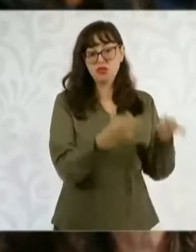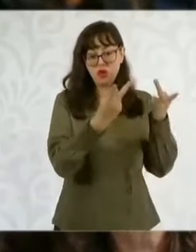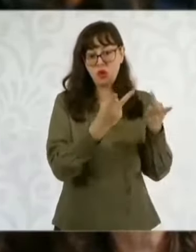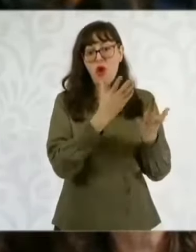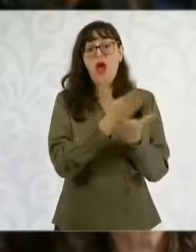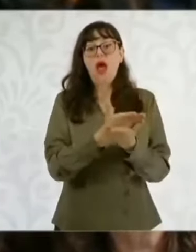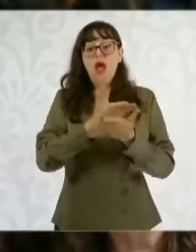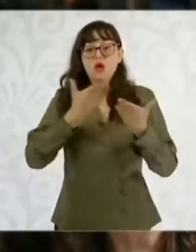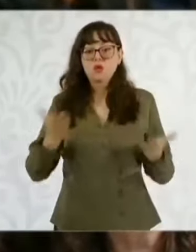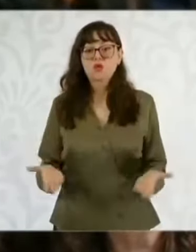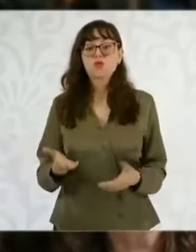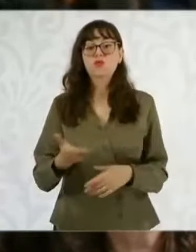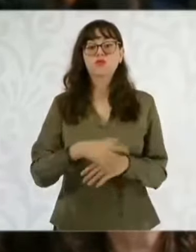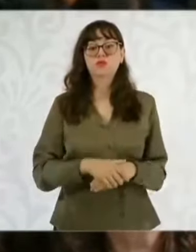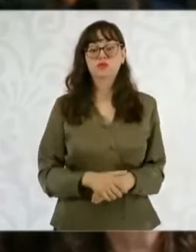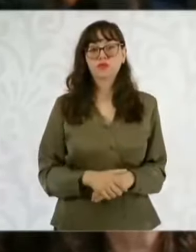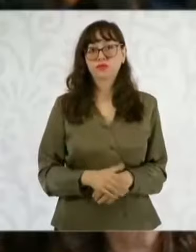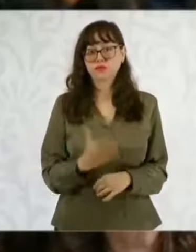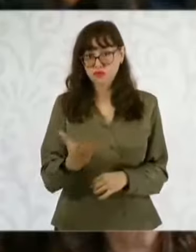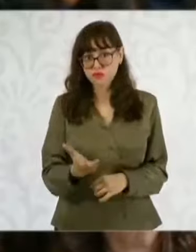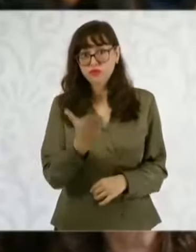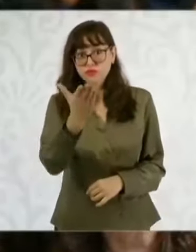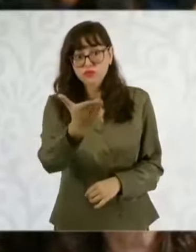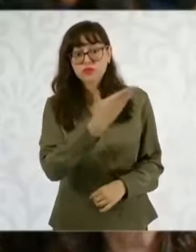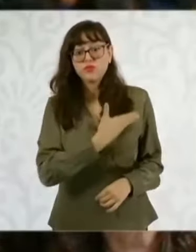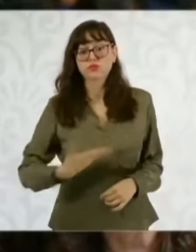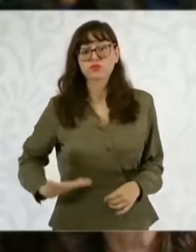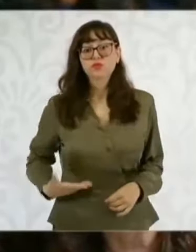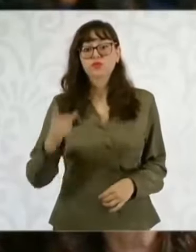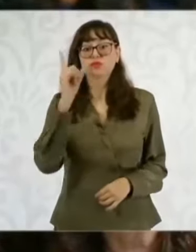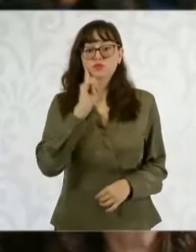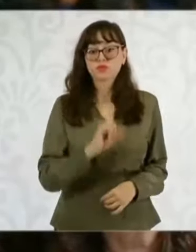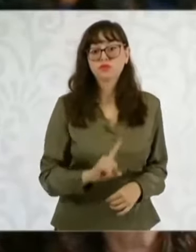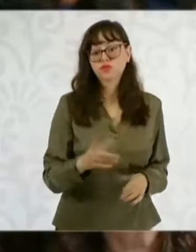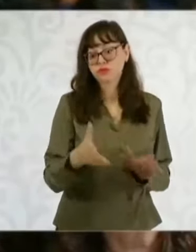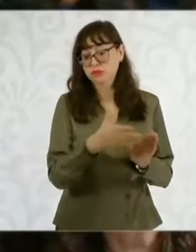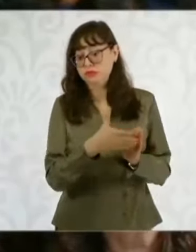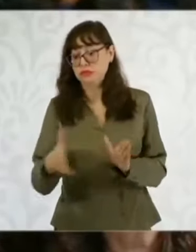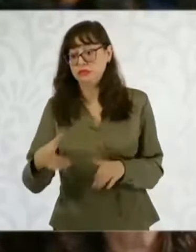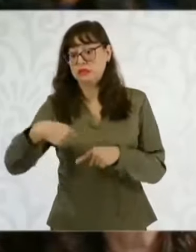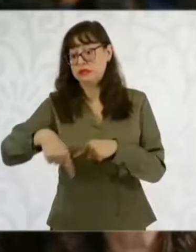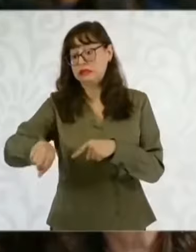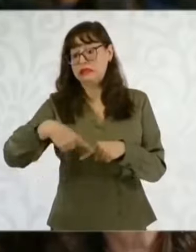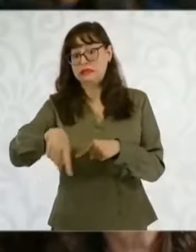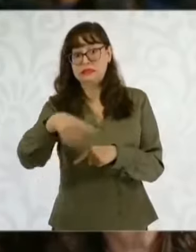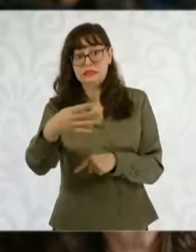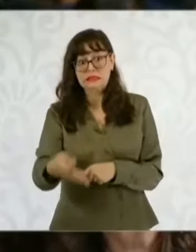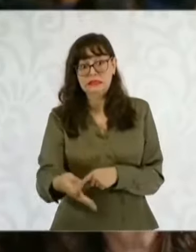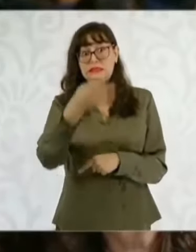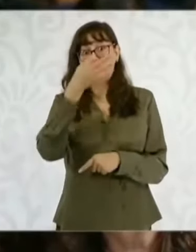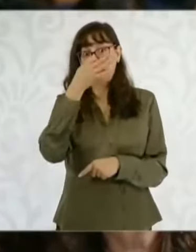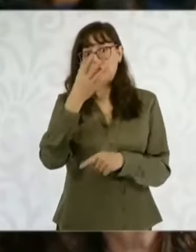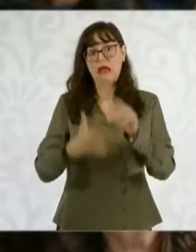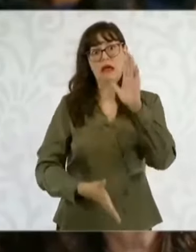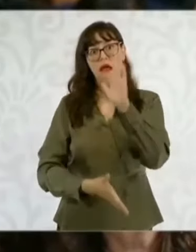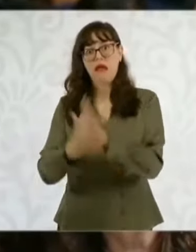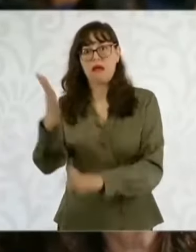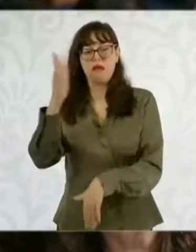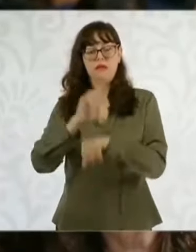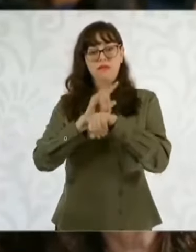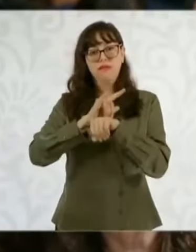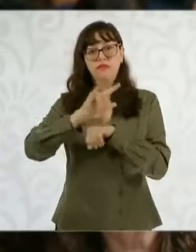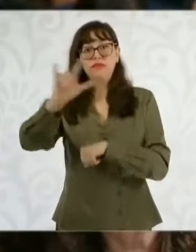Para usted ausentarse por primera ocasión en su administración, necesitas una solicitud de